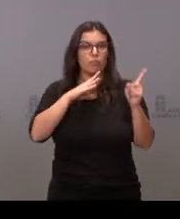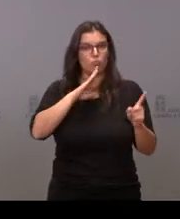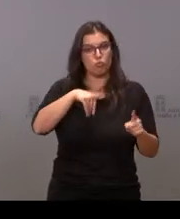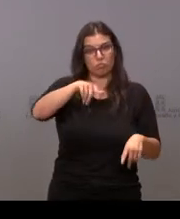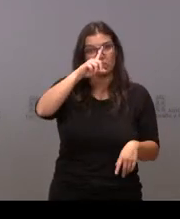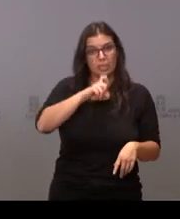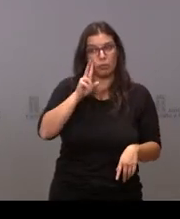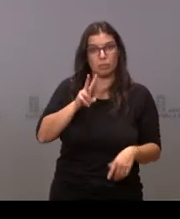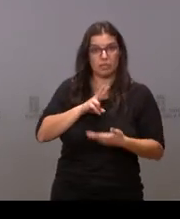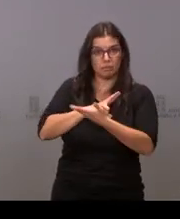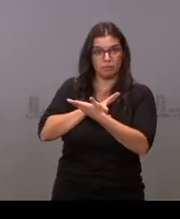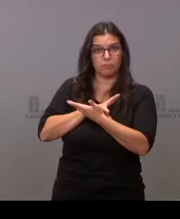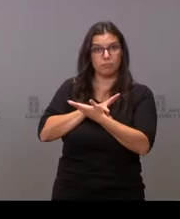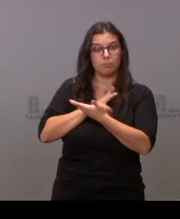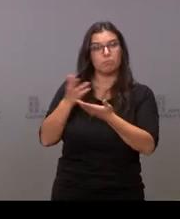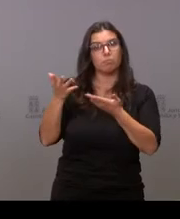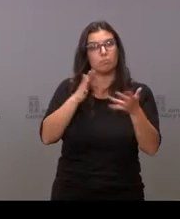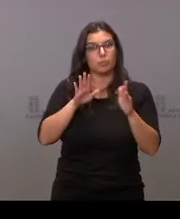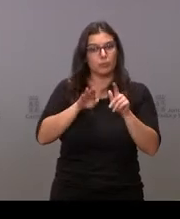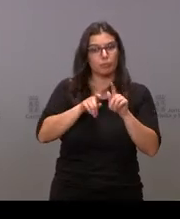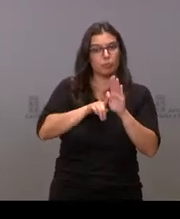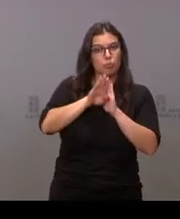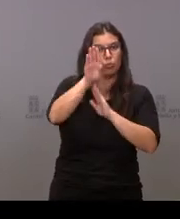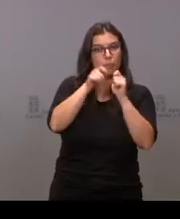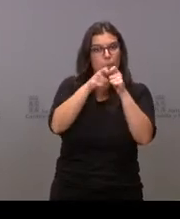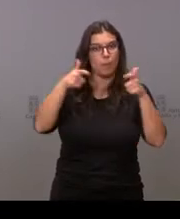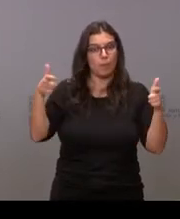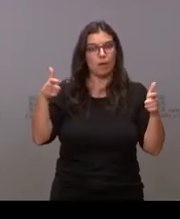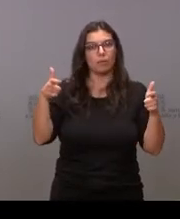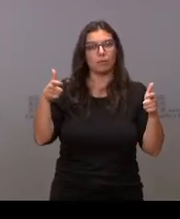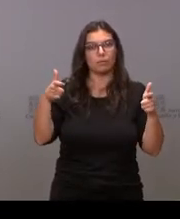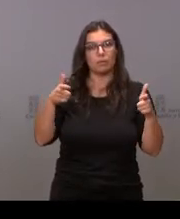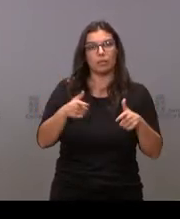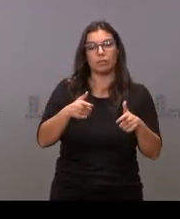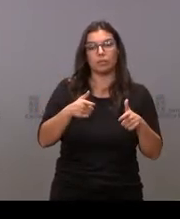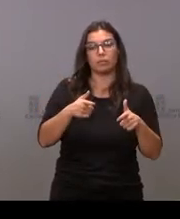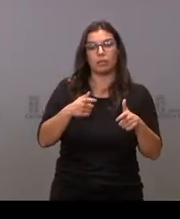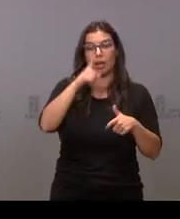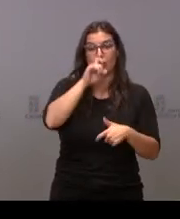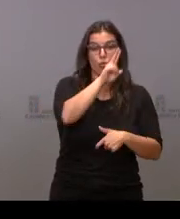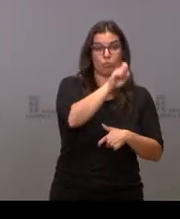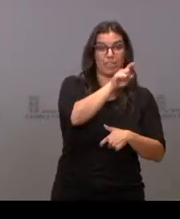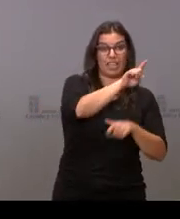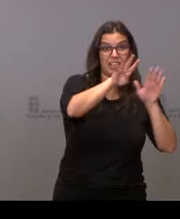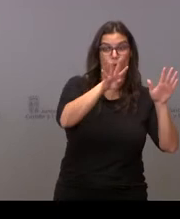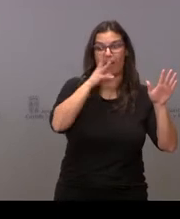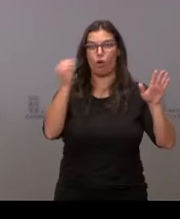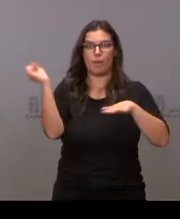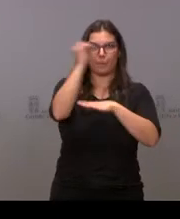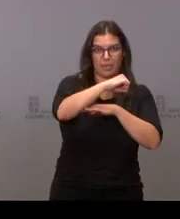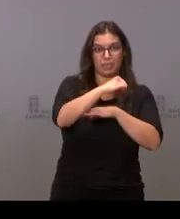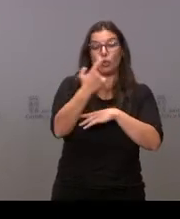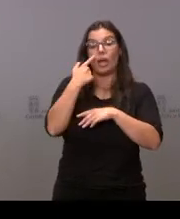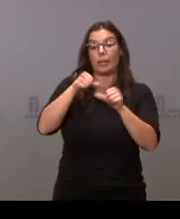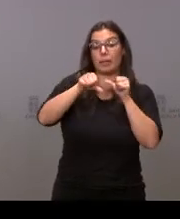año se sitúa aún por encima de 2019. Vamos a ver cómo se comporta en los